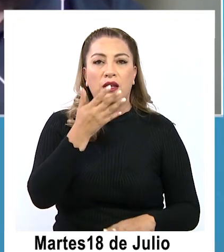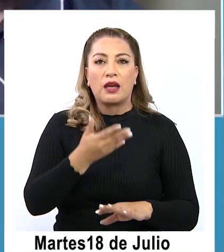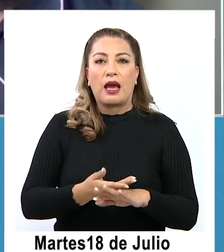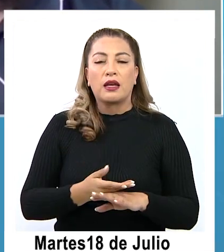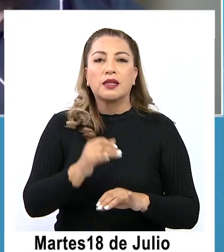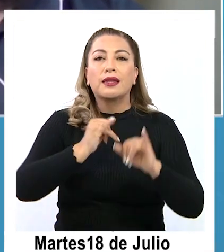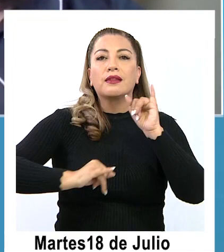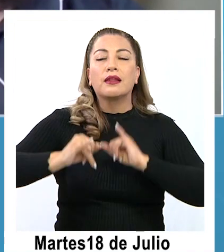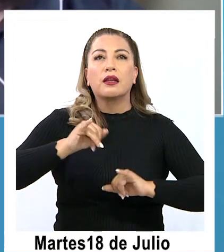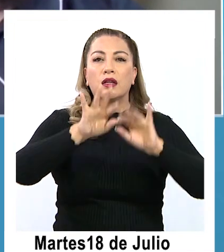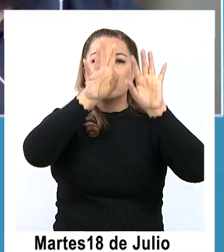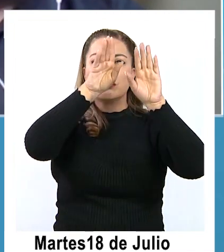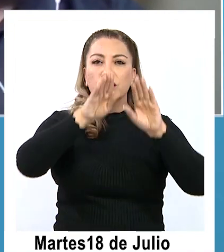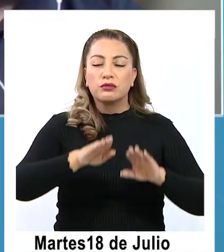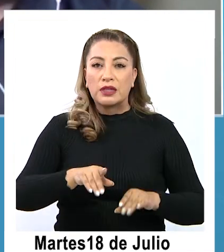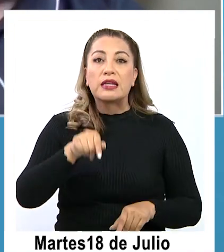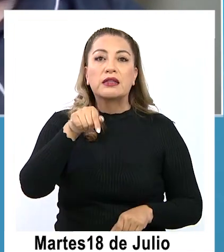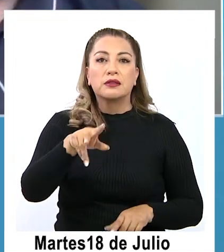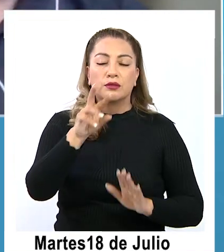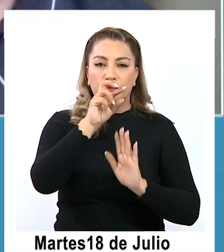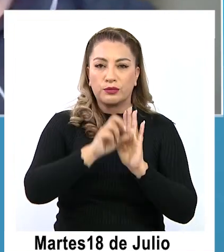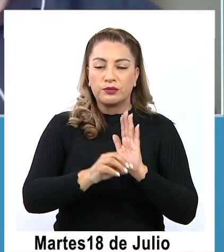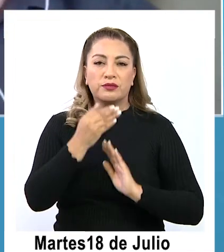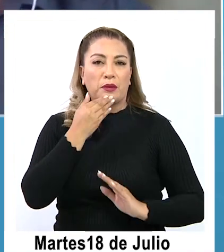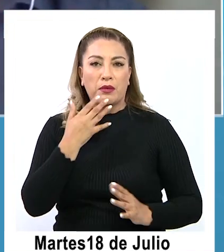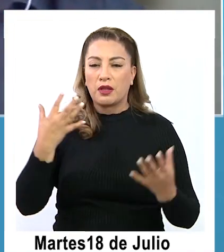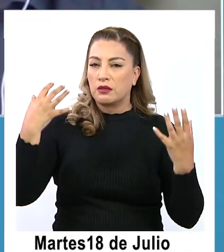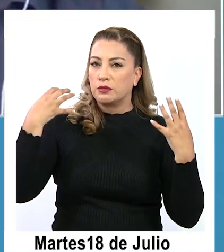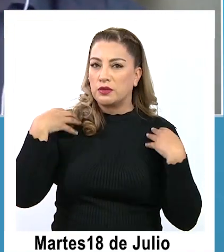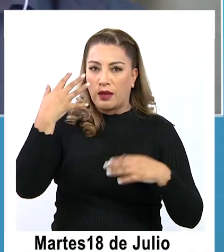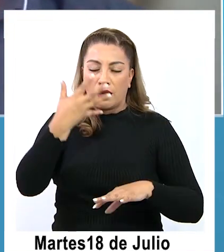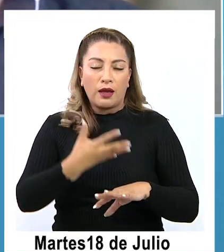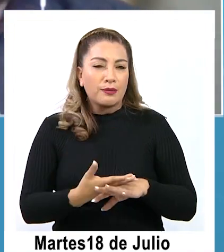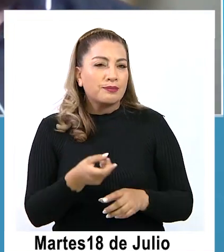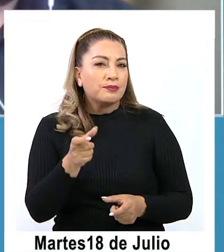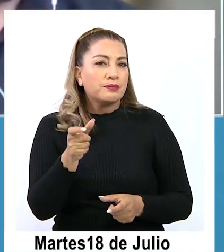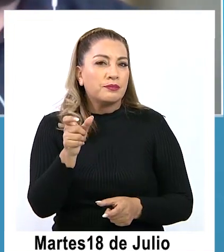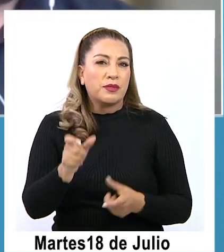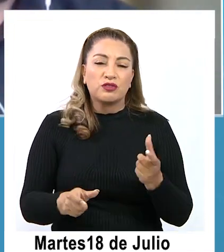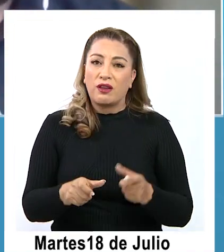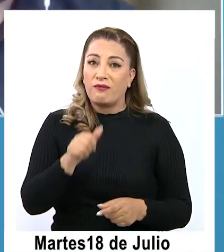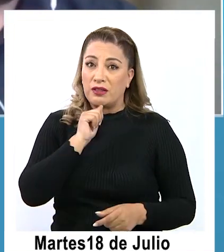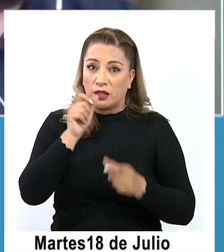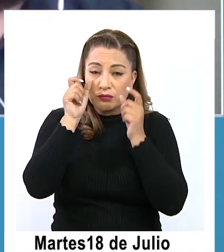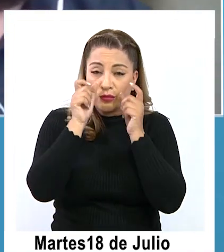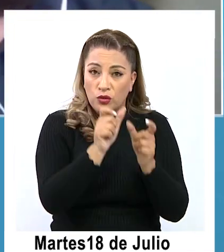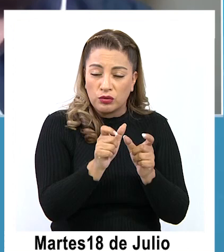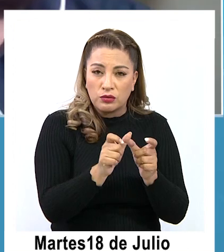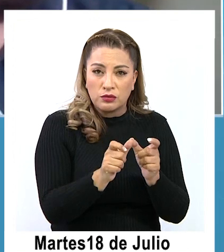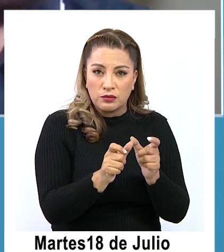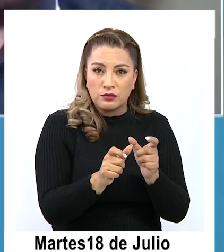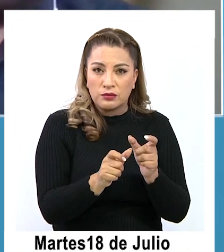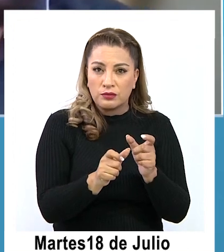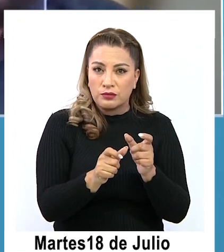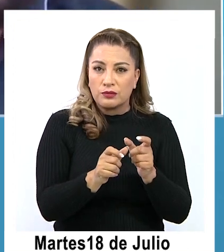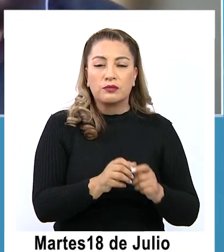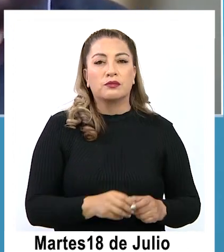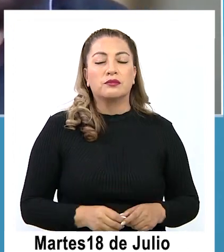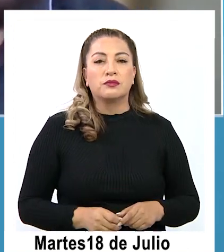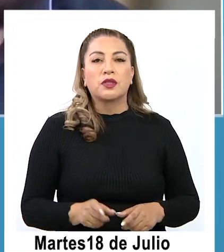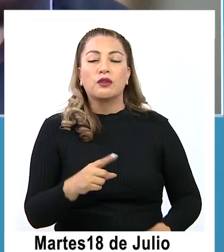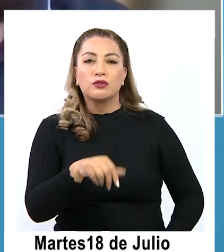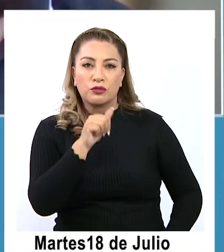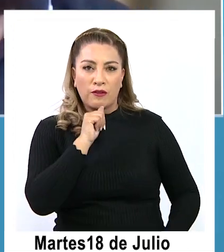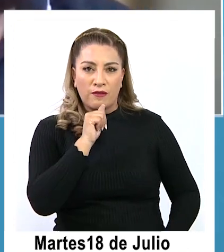online donde este proyecto también se hace cargo, donde existe un mercado desregulado y donde básicamente nos